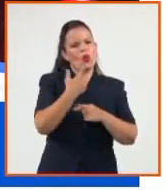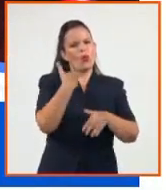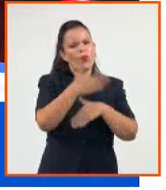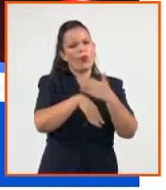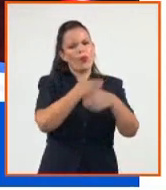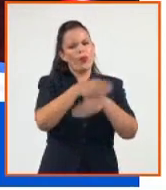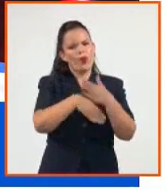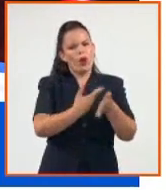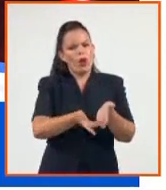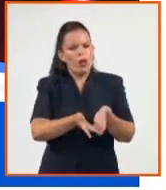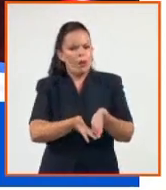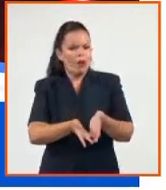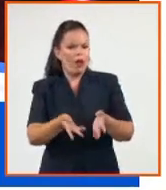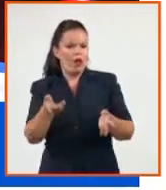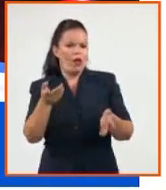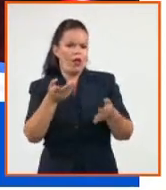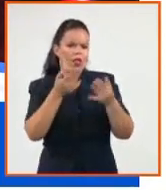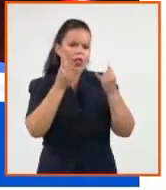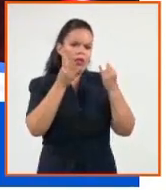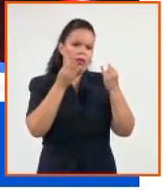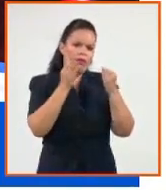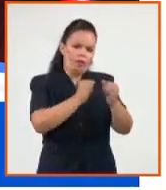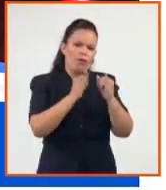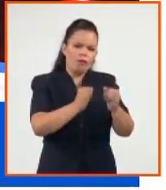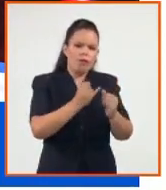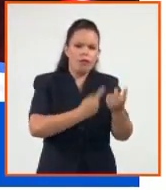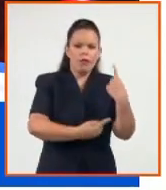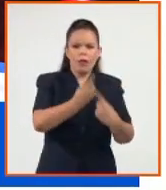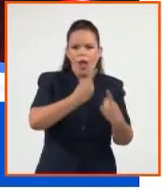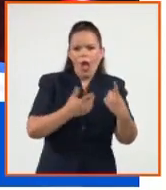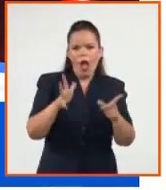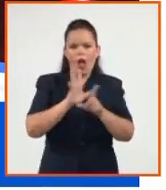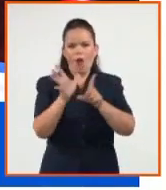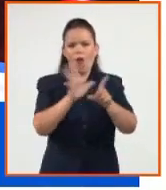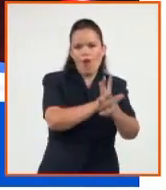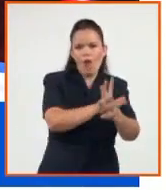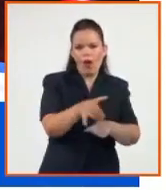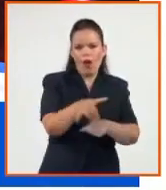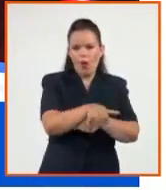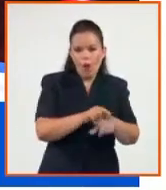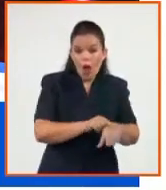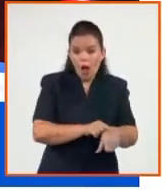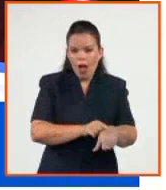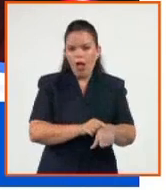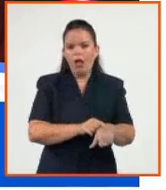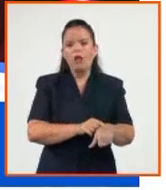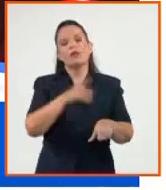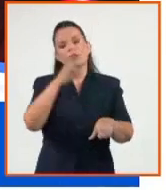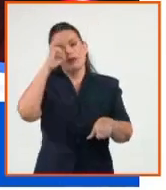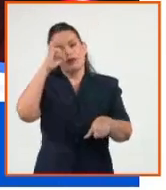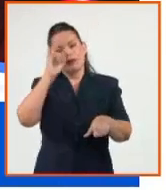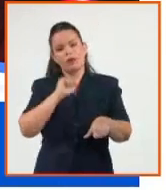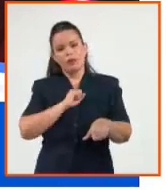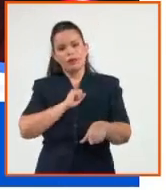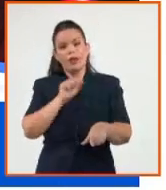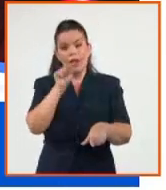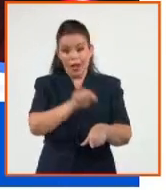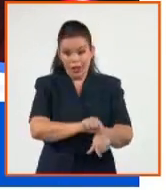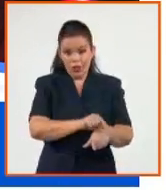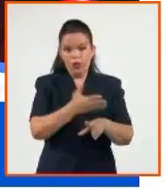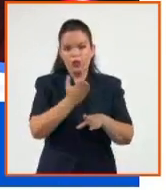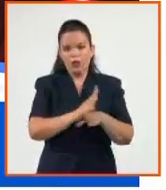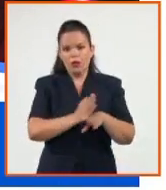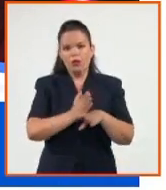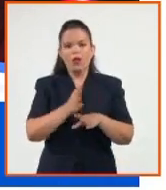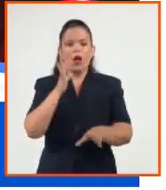proliferación del odio, del ciberacoso que hemos visto en las redes también. A eso me quiero referir cuando digo la protección de las personas naturales porque